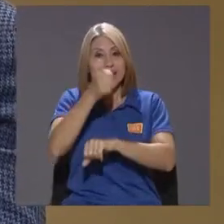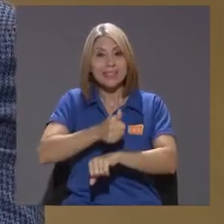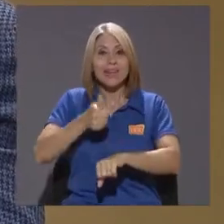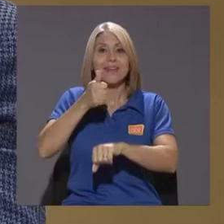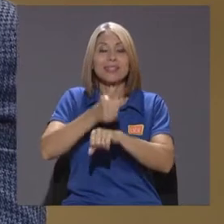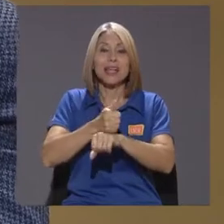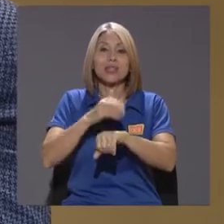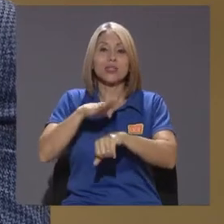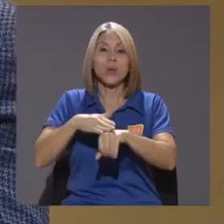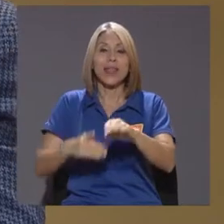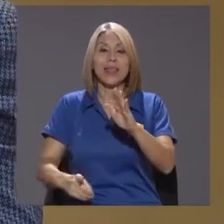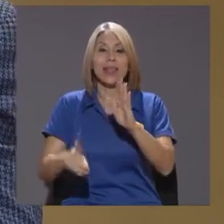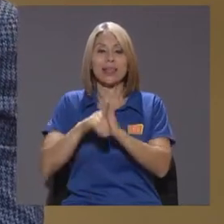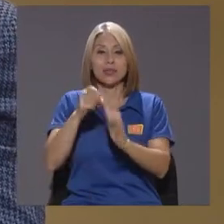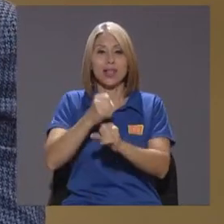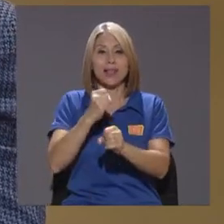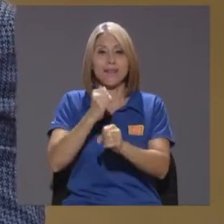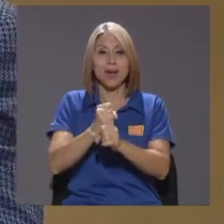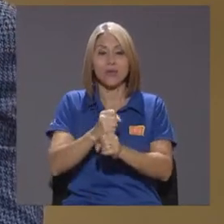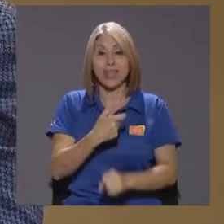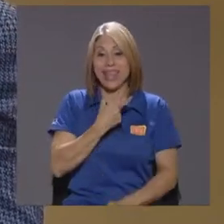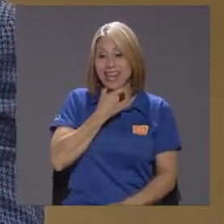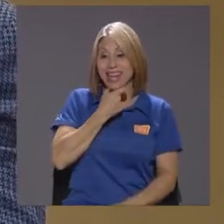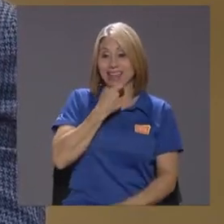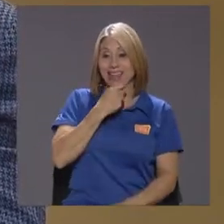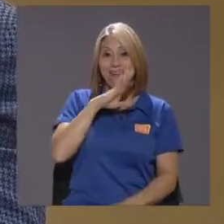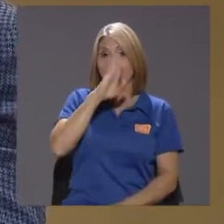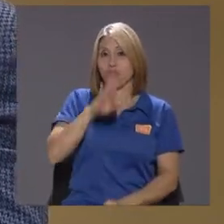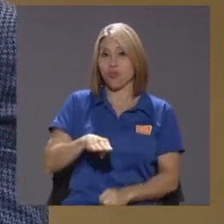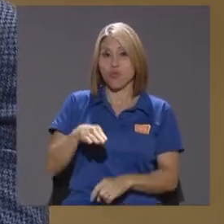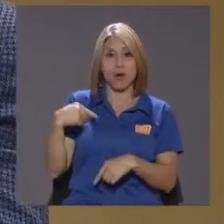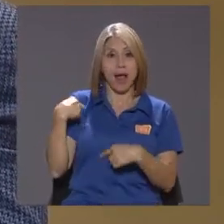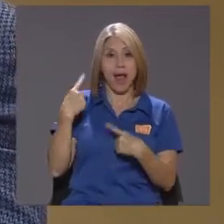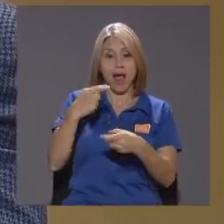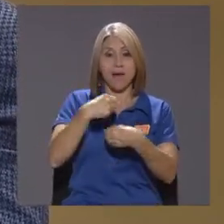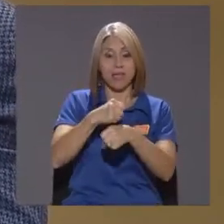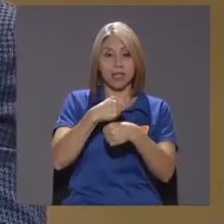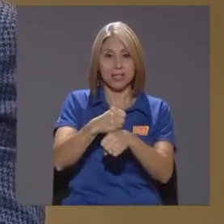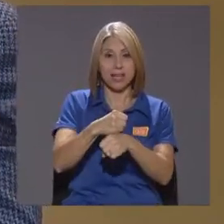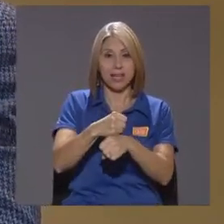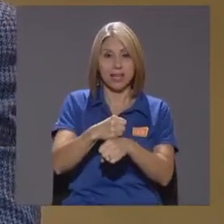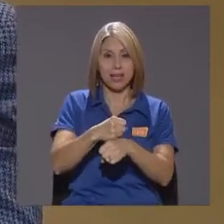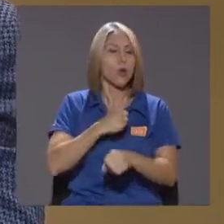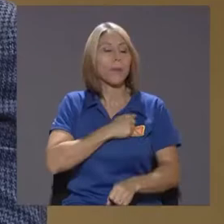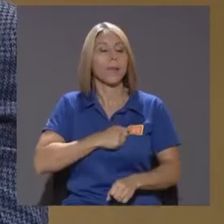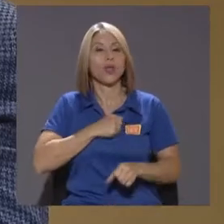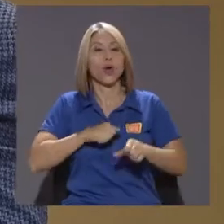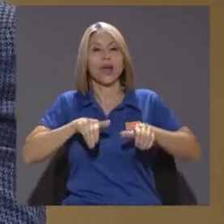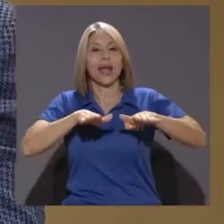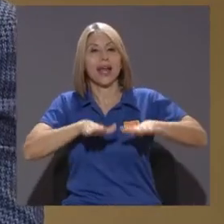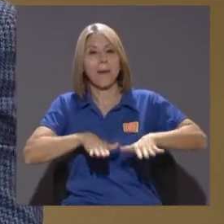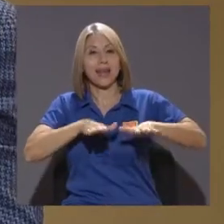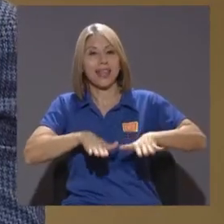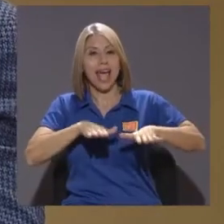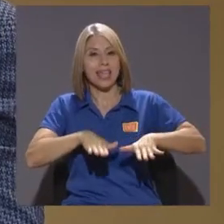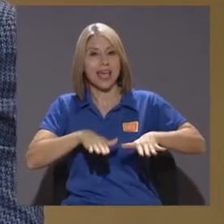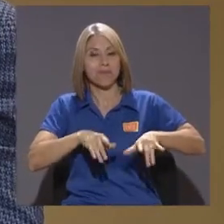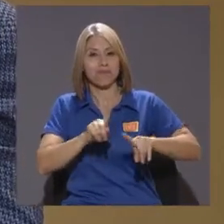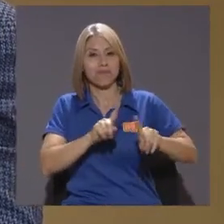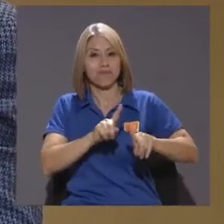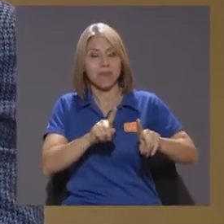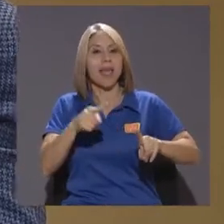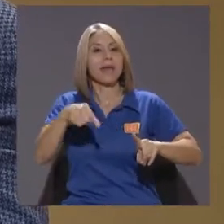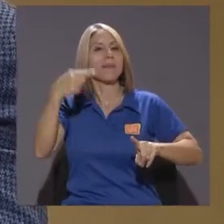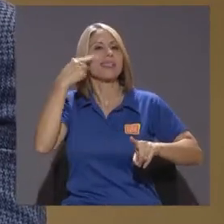Al trabajo Cosa que Inglaterra Nunca había querido Hacer Sino que optó Perdón Gran Bretaña Optó por la Versión